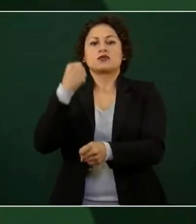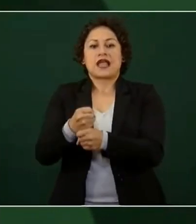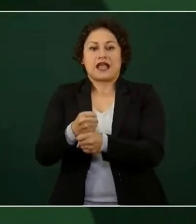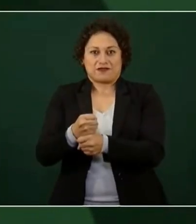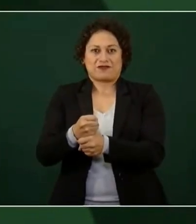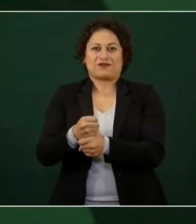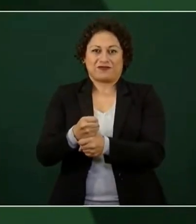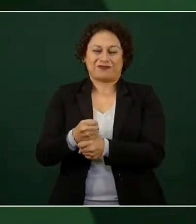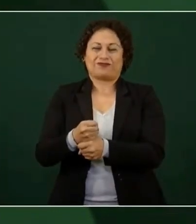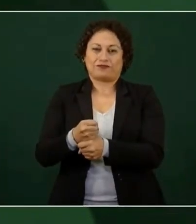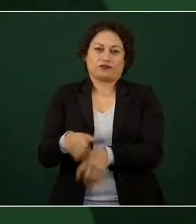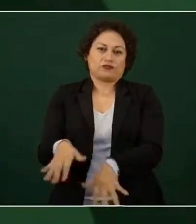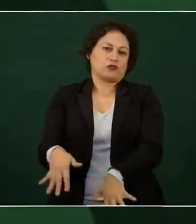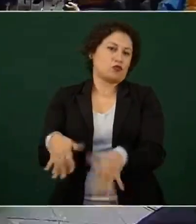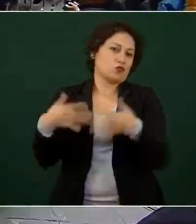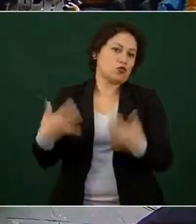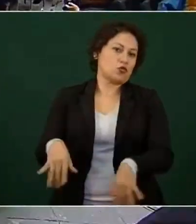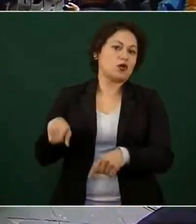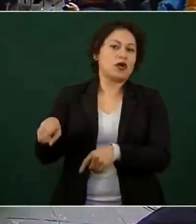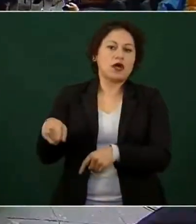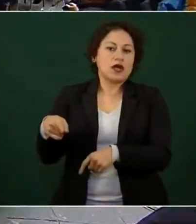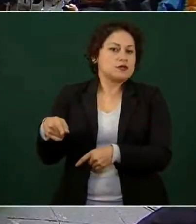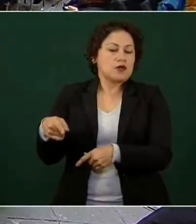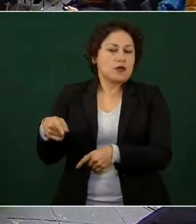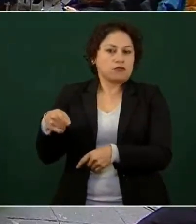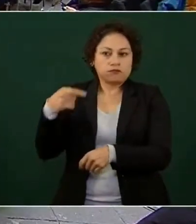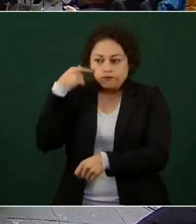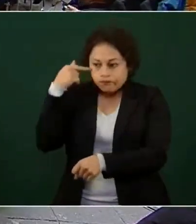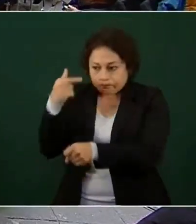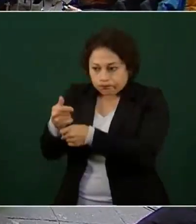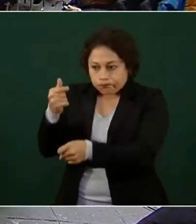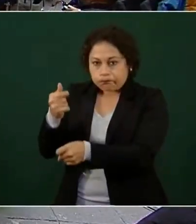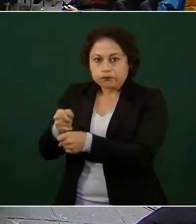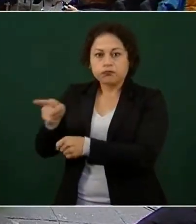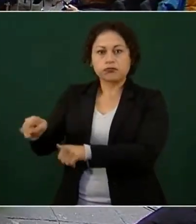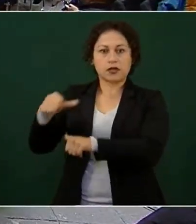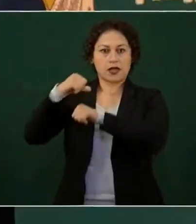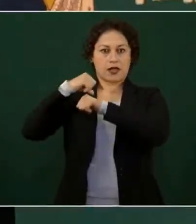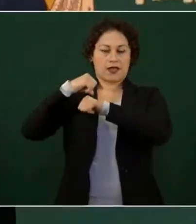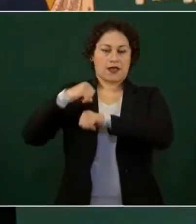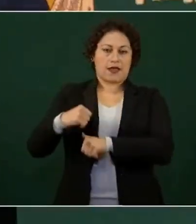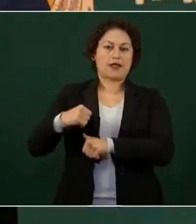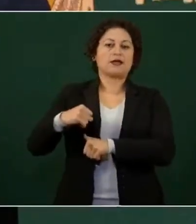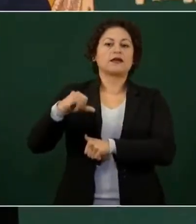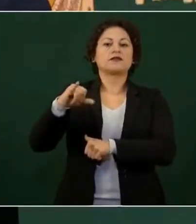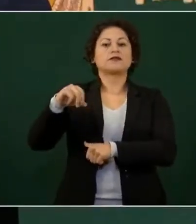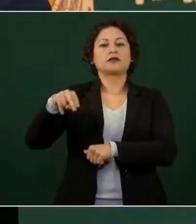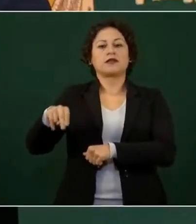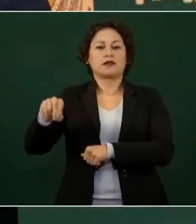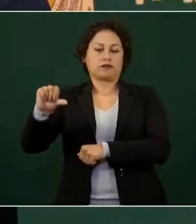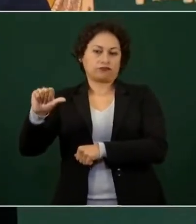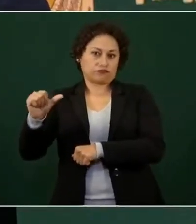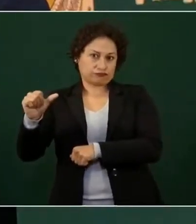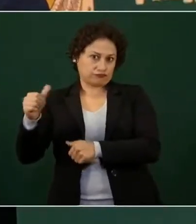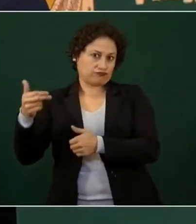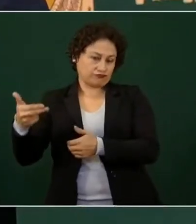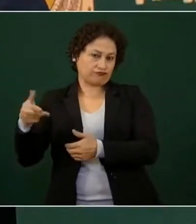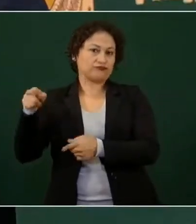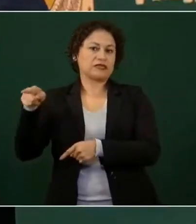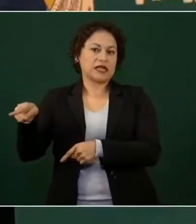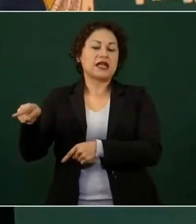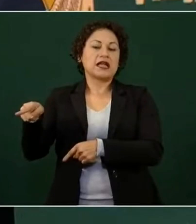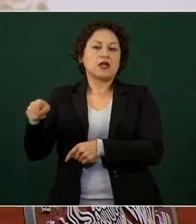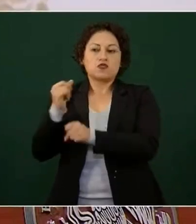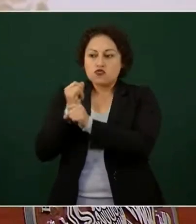único, porque puede estar estudiando el Instituto Nacional de Antropología, porque puede cambiar mucho de la